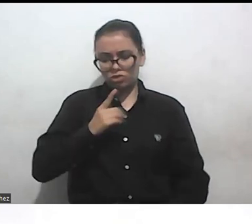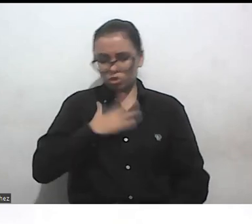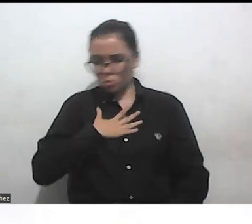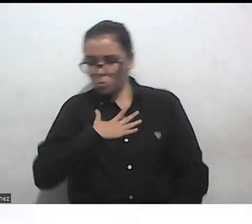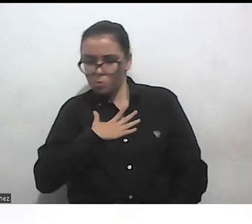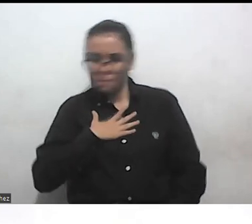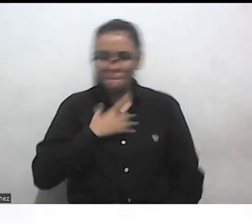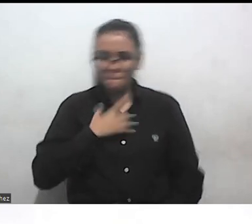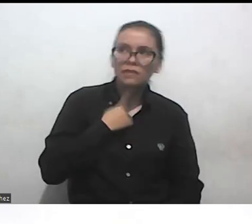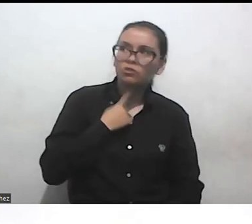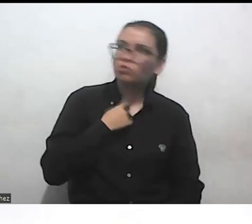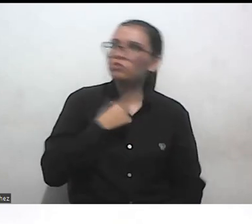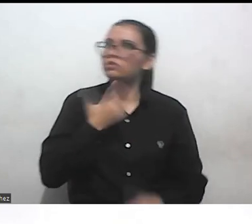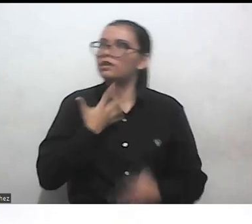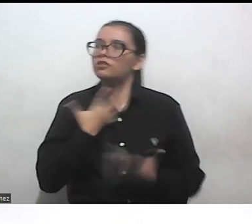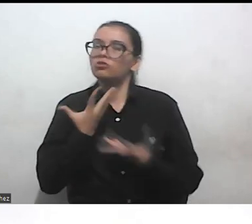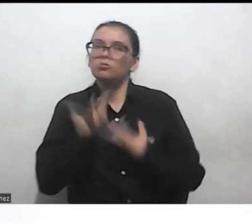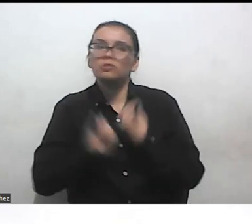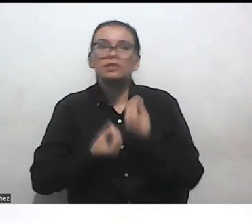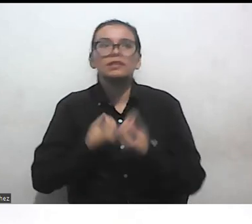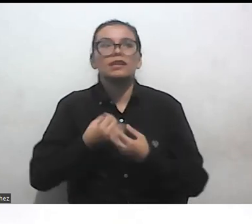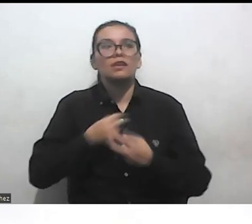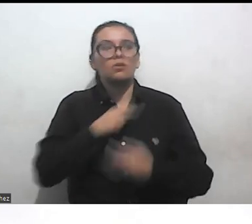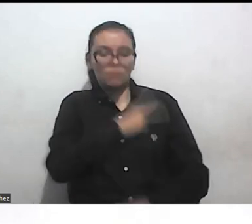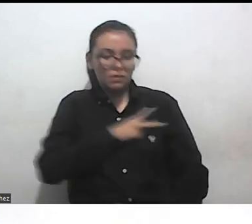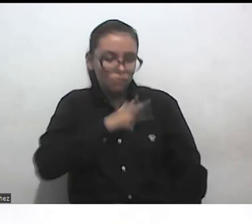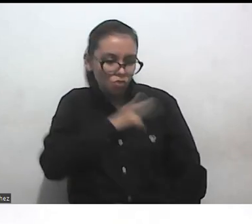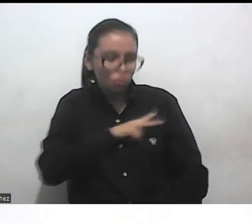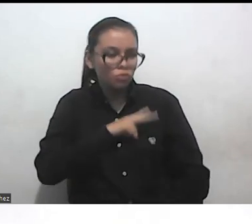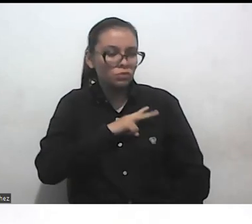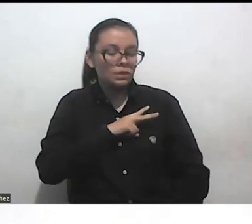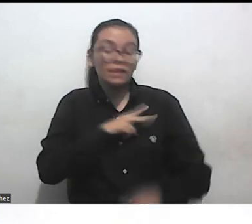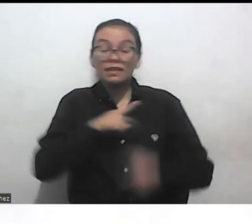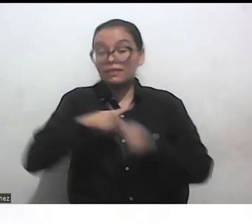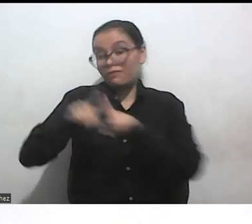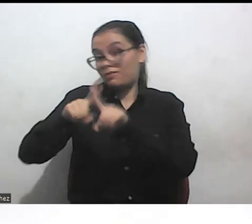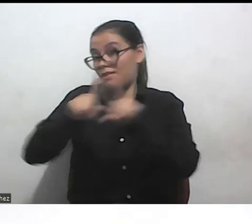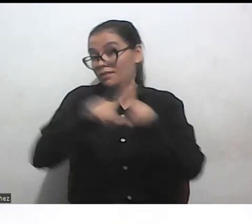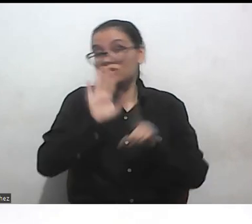y su voluntad, independientemente de la experiencia propia que tenga.